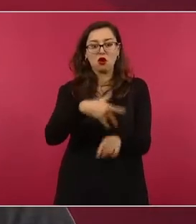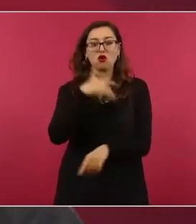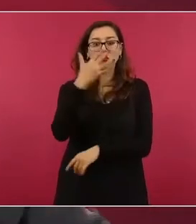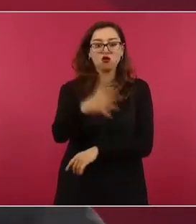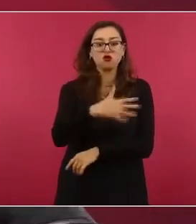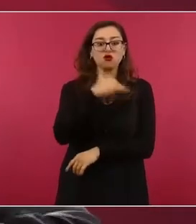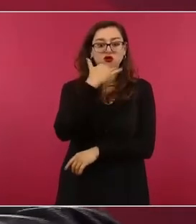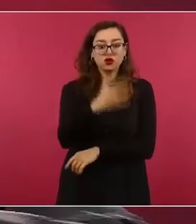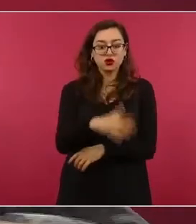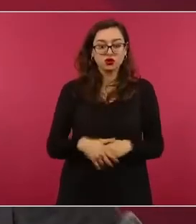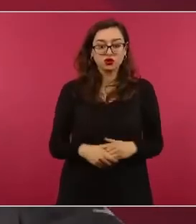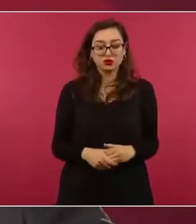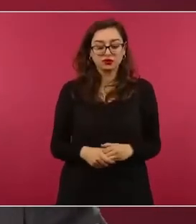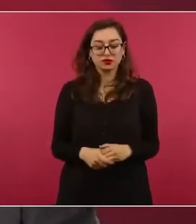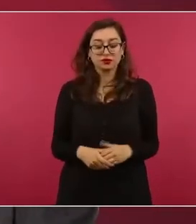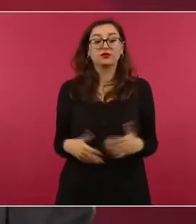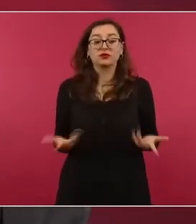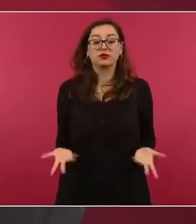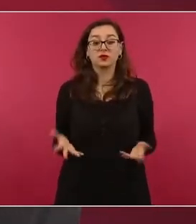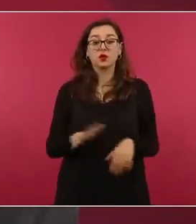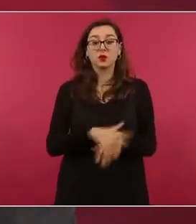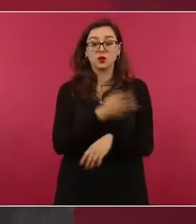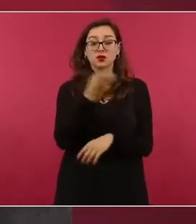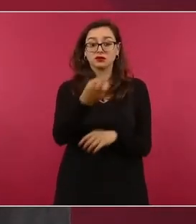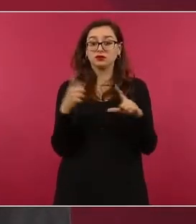Eso fue lo que nos llevó a la decadencia.